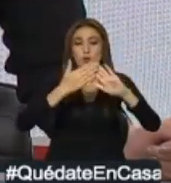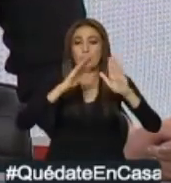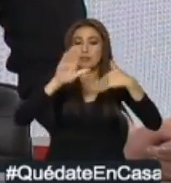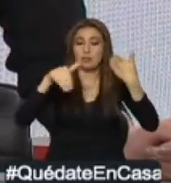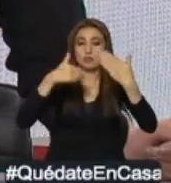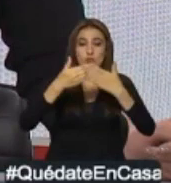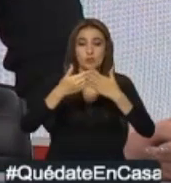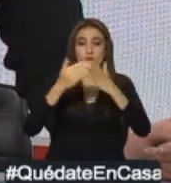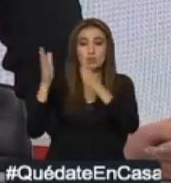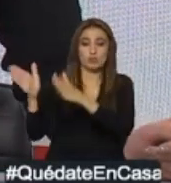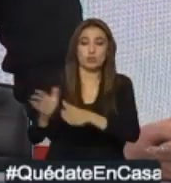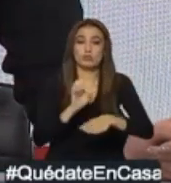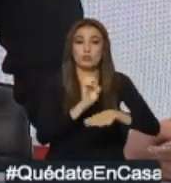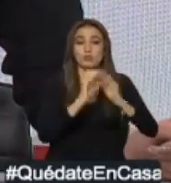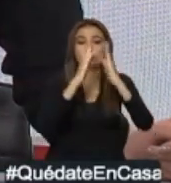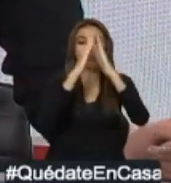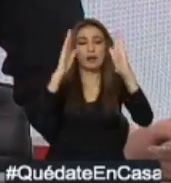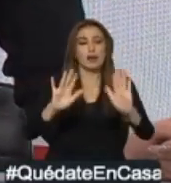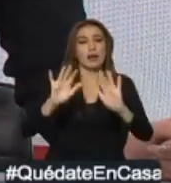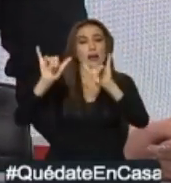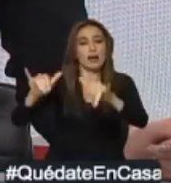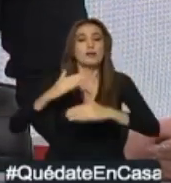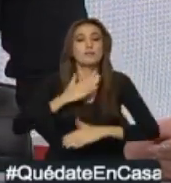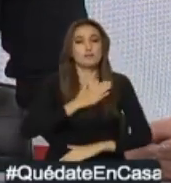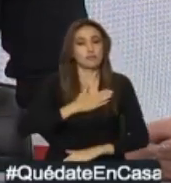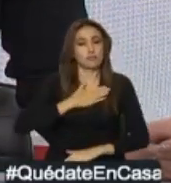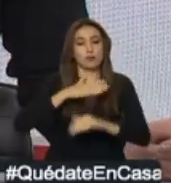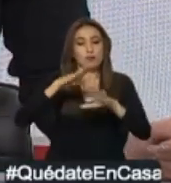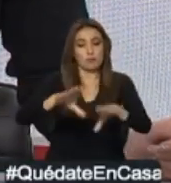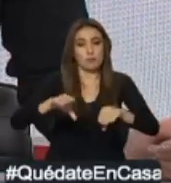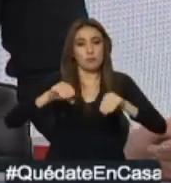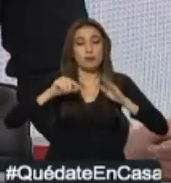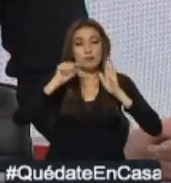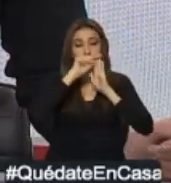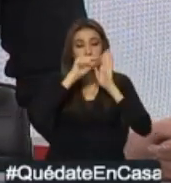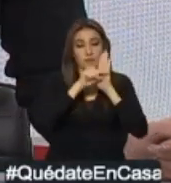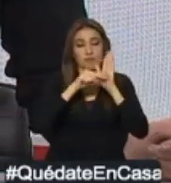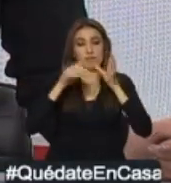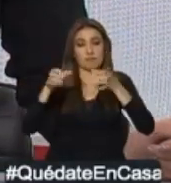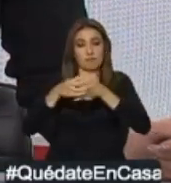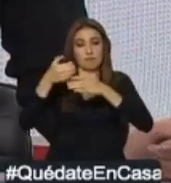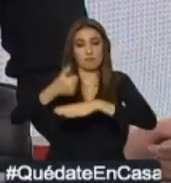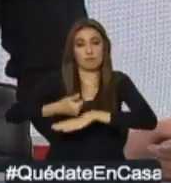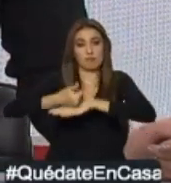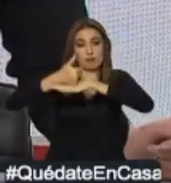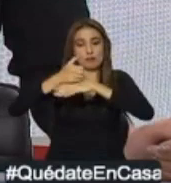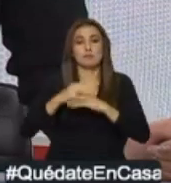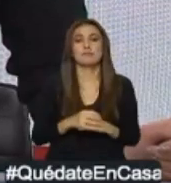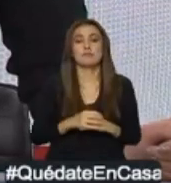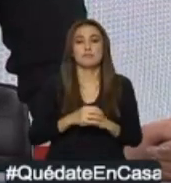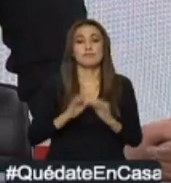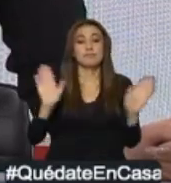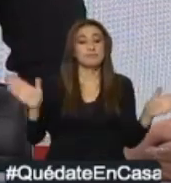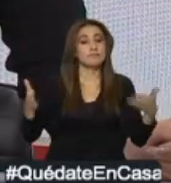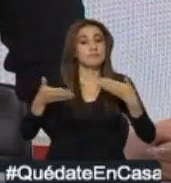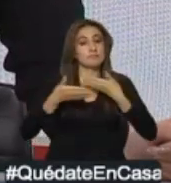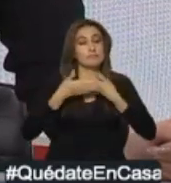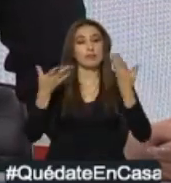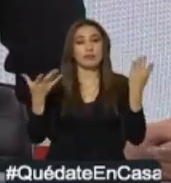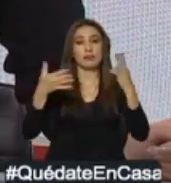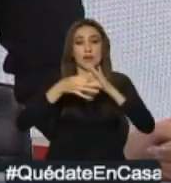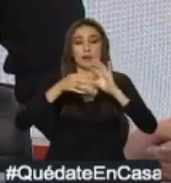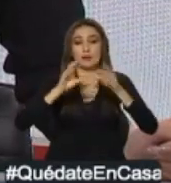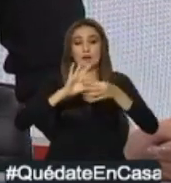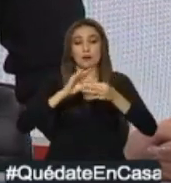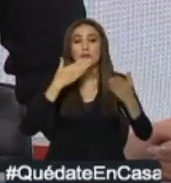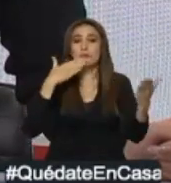todas las 24 provincias, permanezca en su casa cumpliendo las disposiciones que están vigentes para todo el territorio nacional. Cerramos esta cadena nacional.